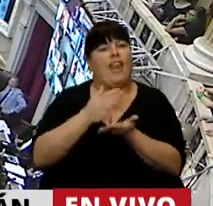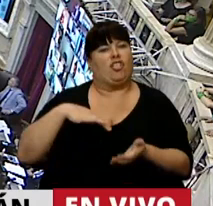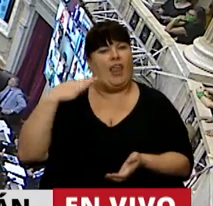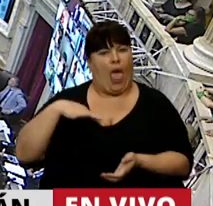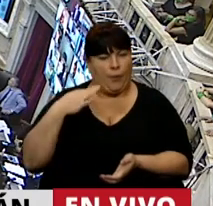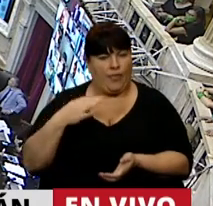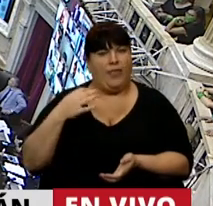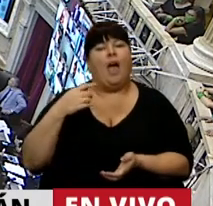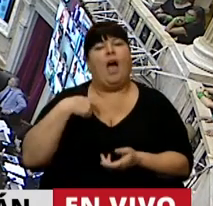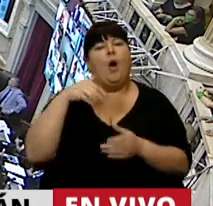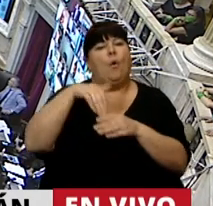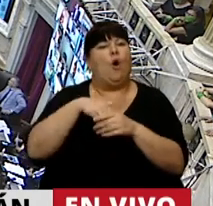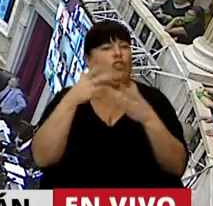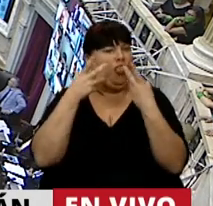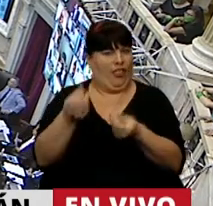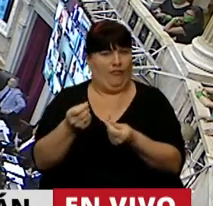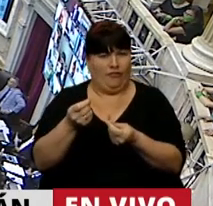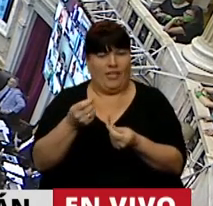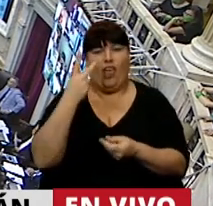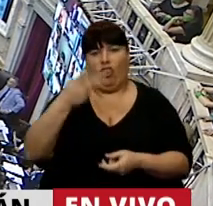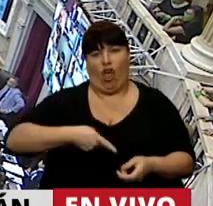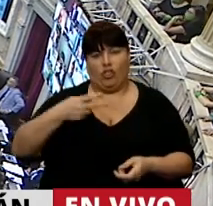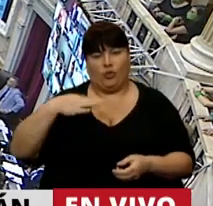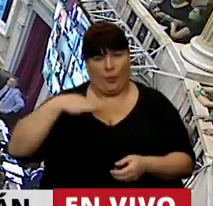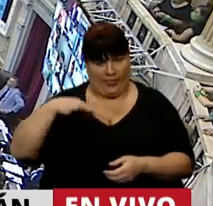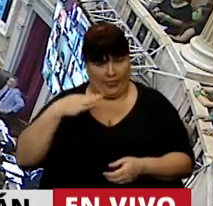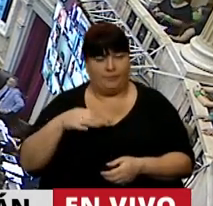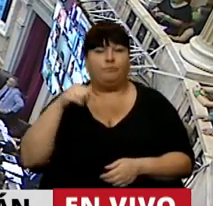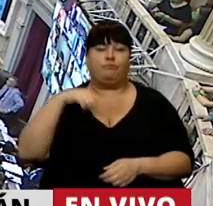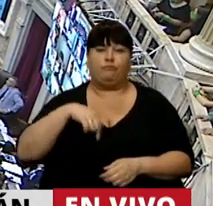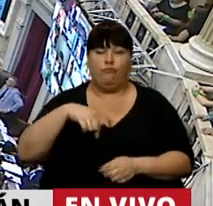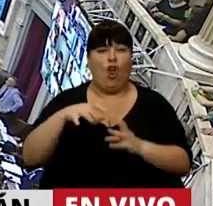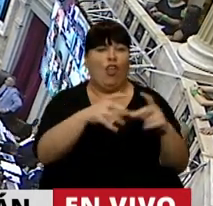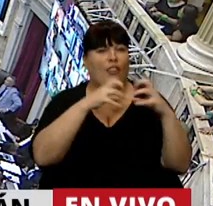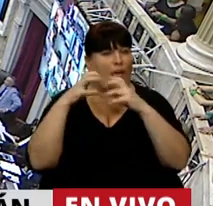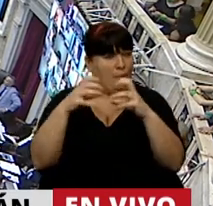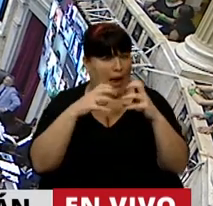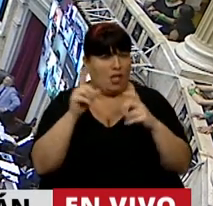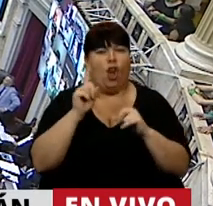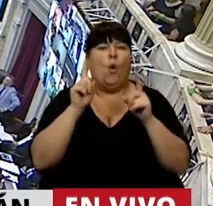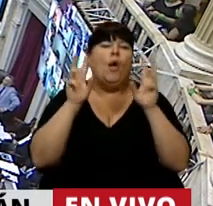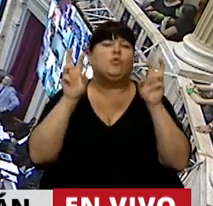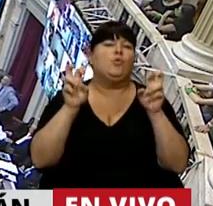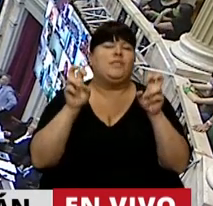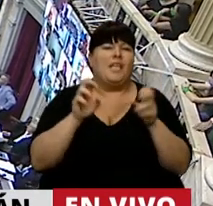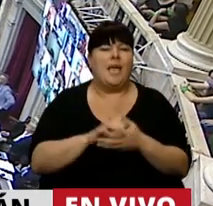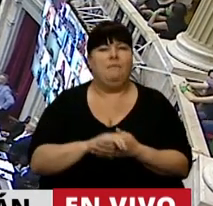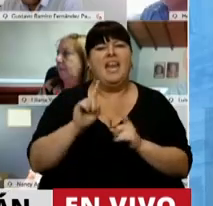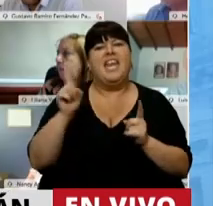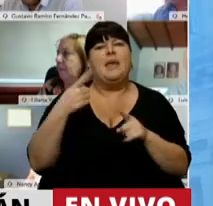la vida y voy a votar por la defensa de las dos vidas. Lo que hoy estamos debatiendo no es una cuestión ni